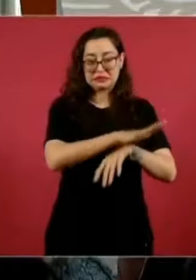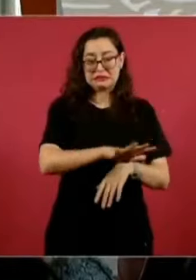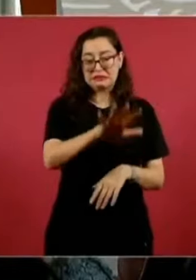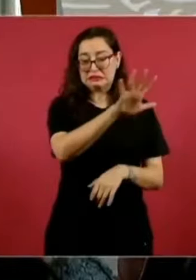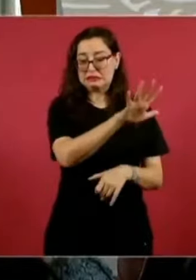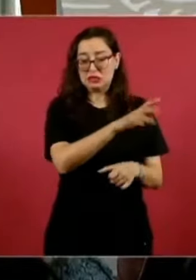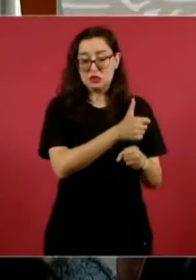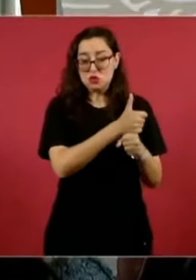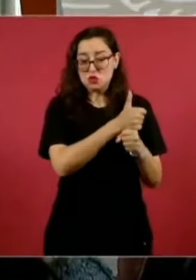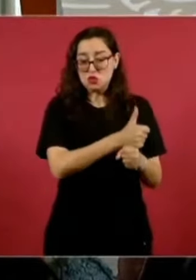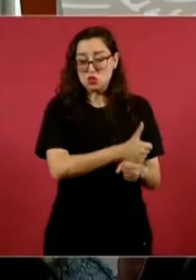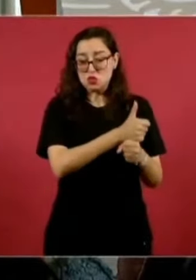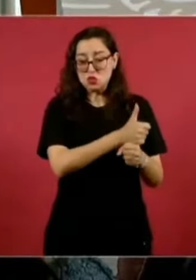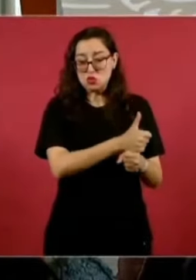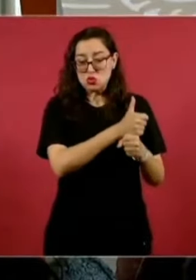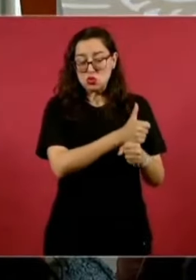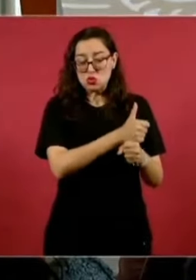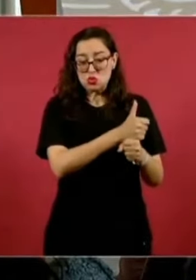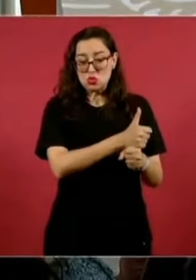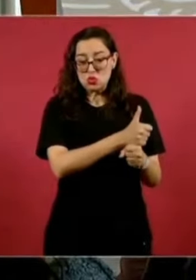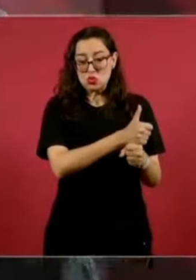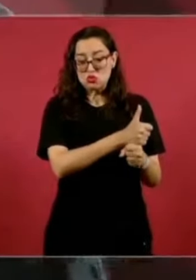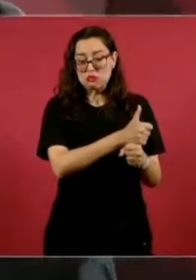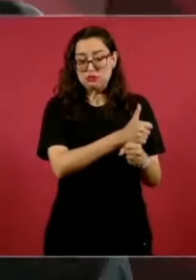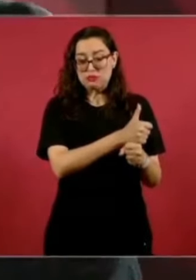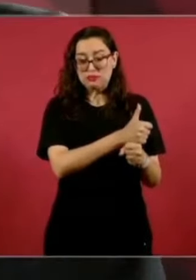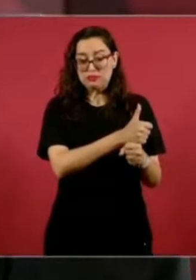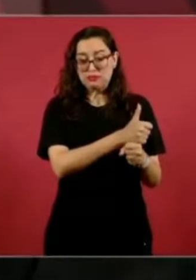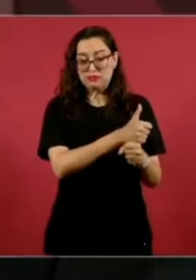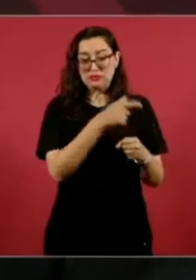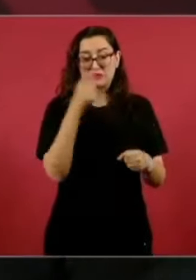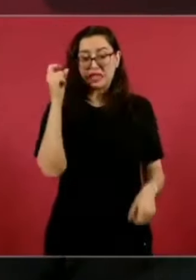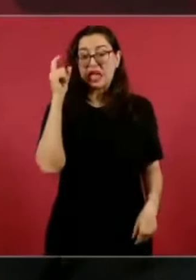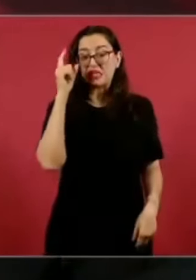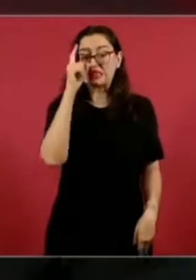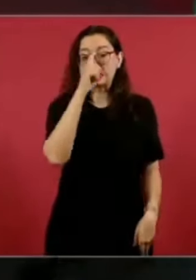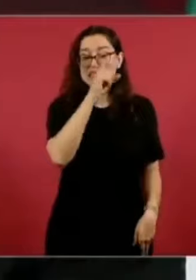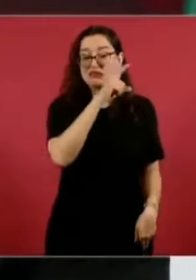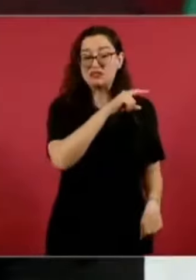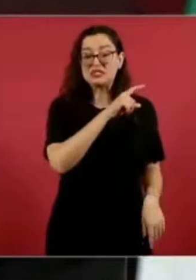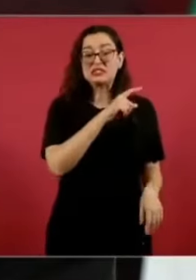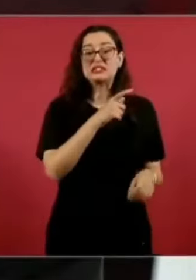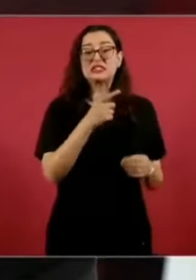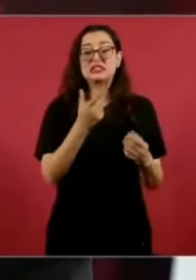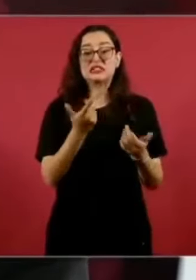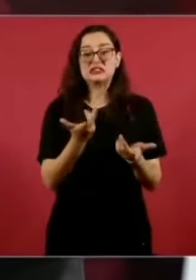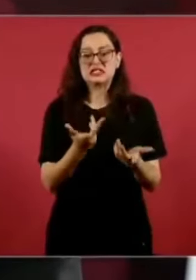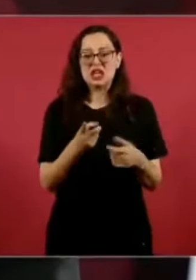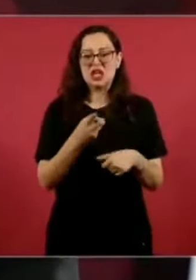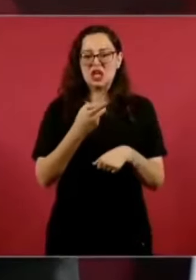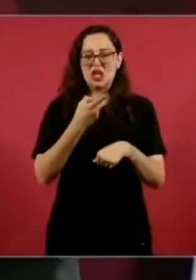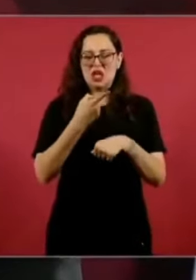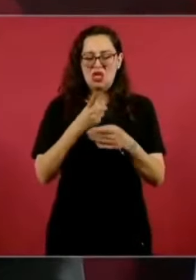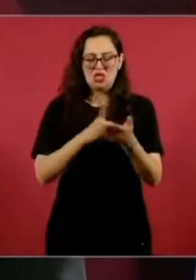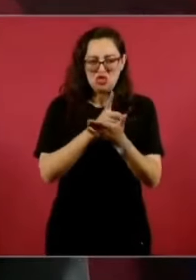profunda por el consumo de drogas